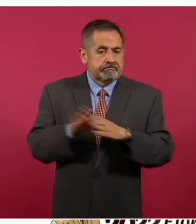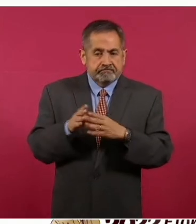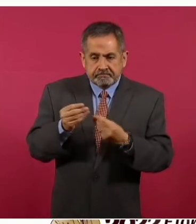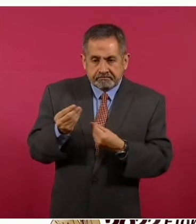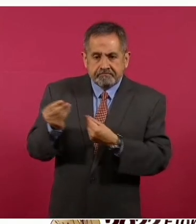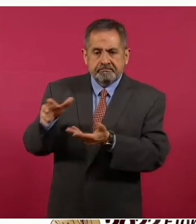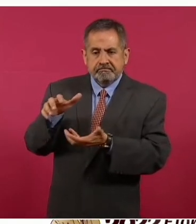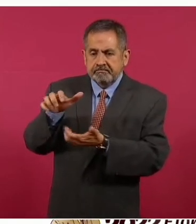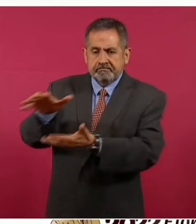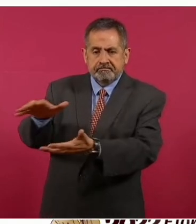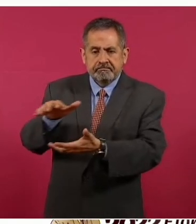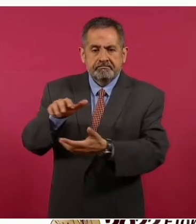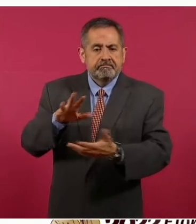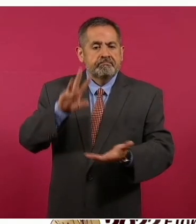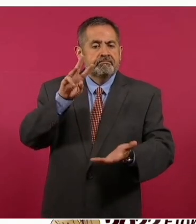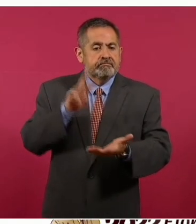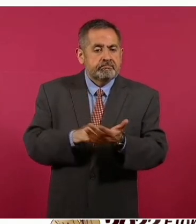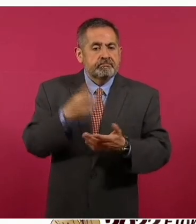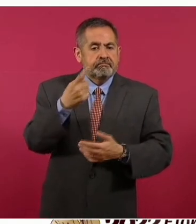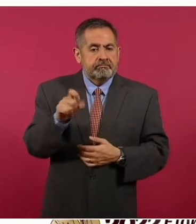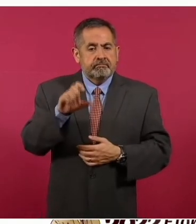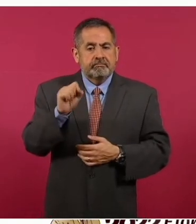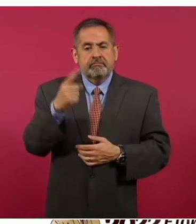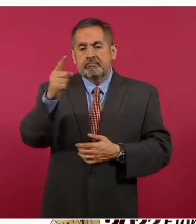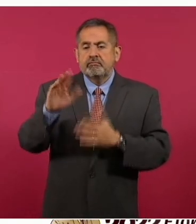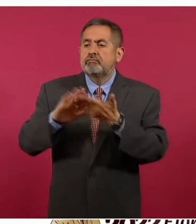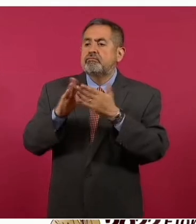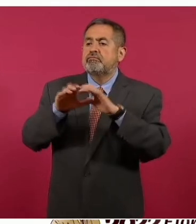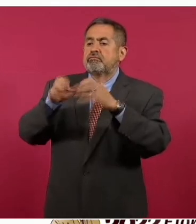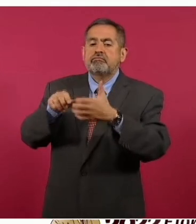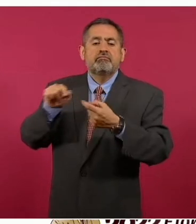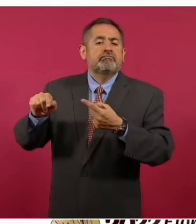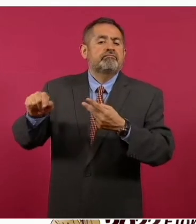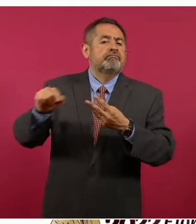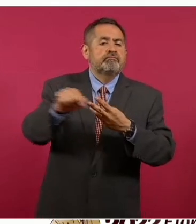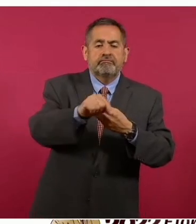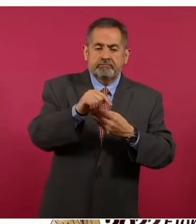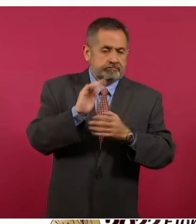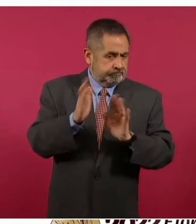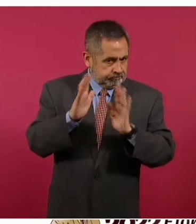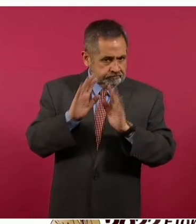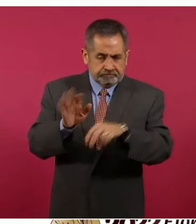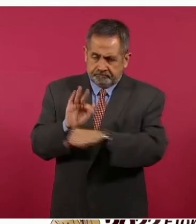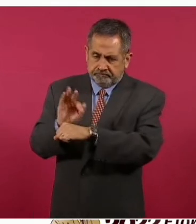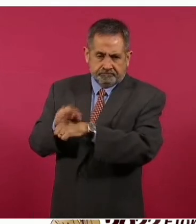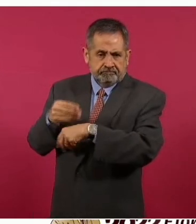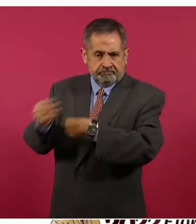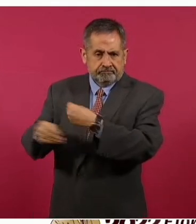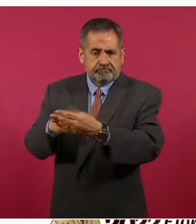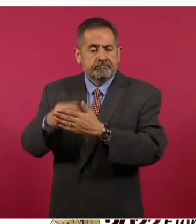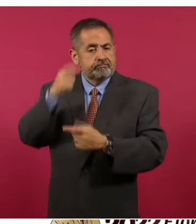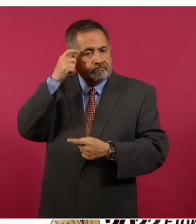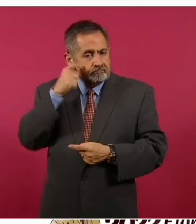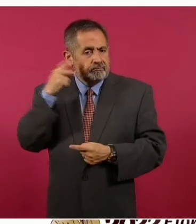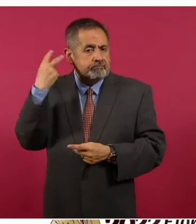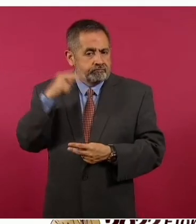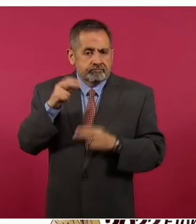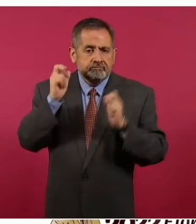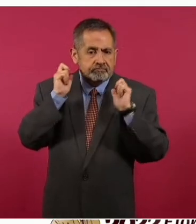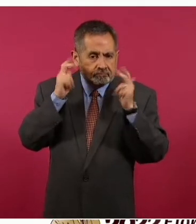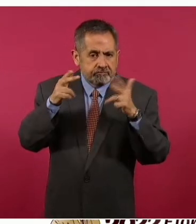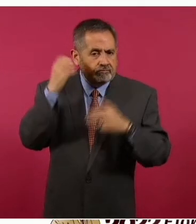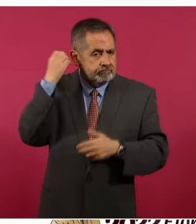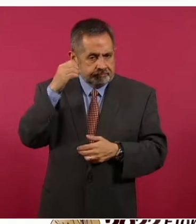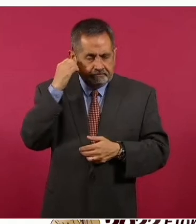tres mil 161 comunidades de los cuatro estados, Guerrero, Veracruz, Chiapas y